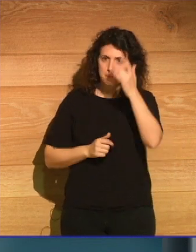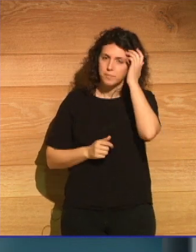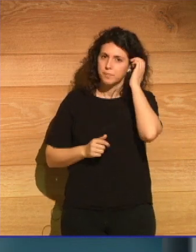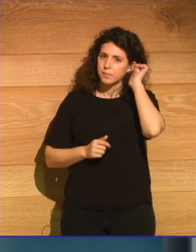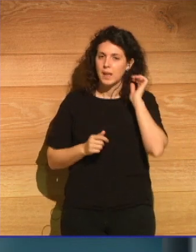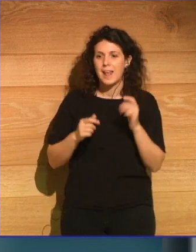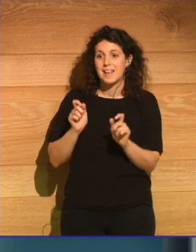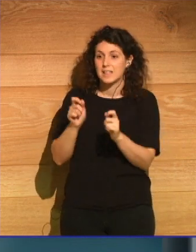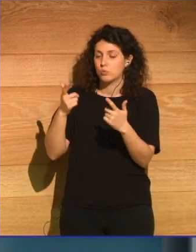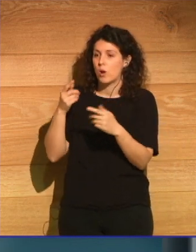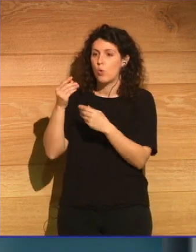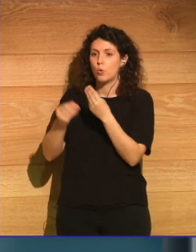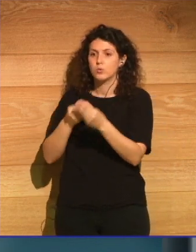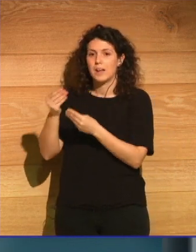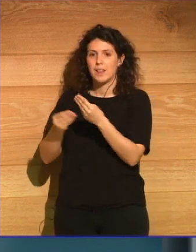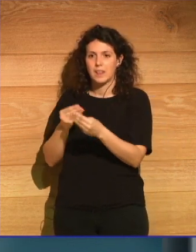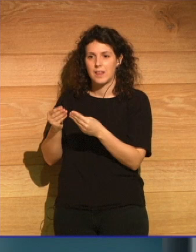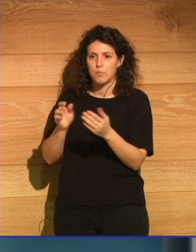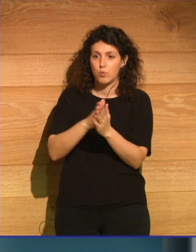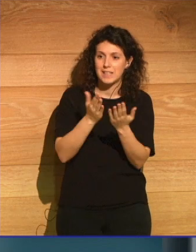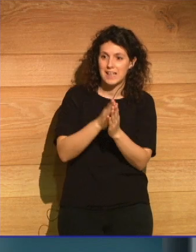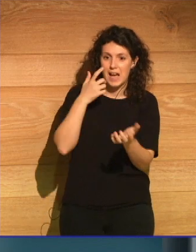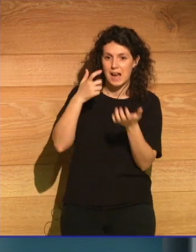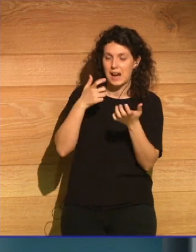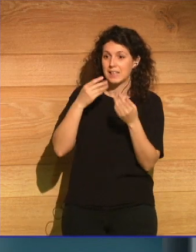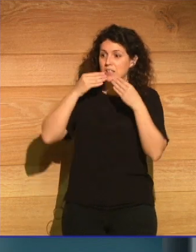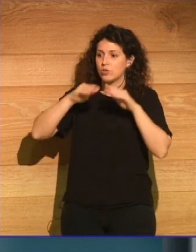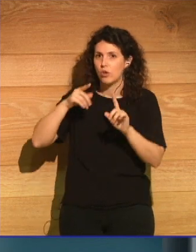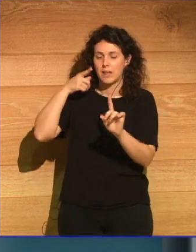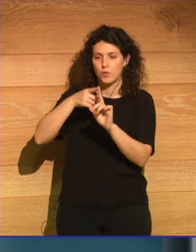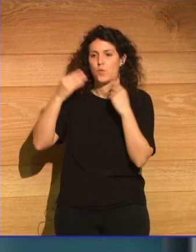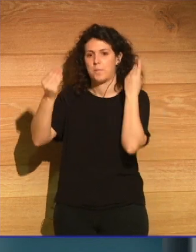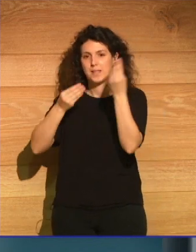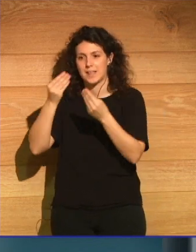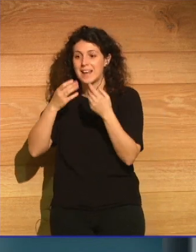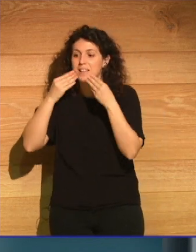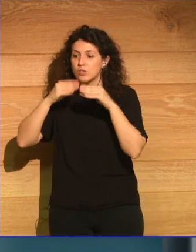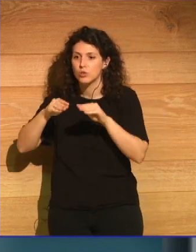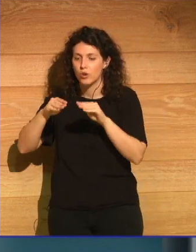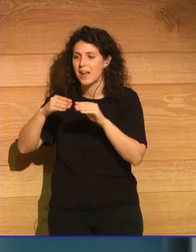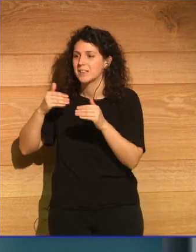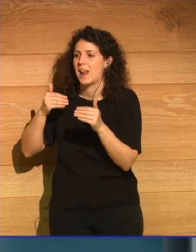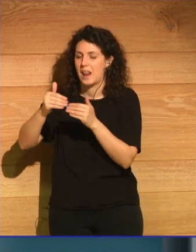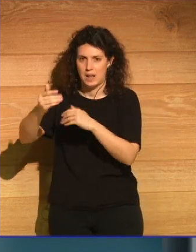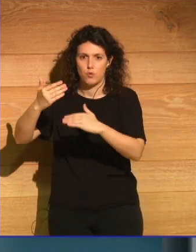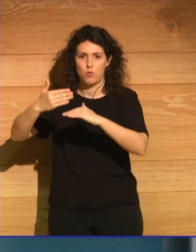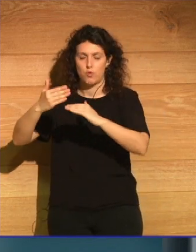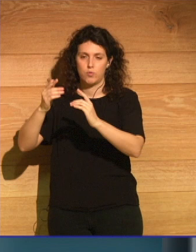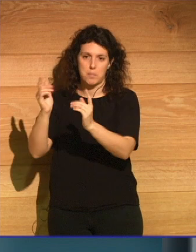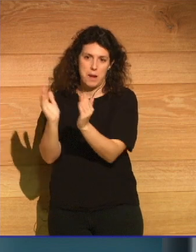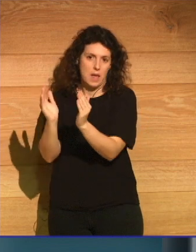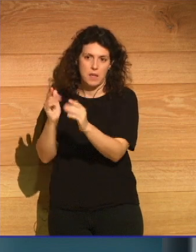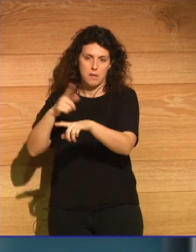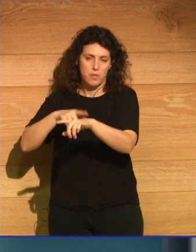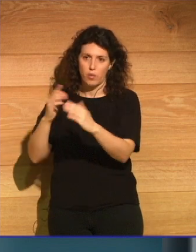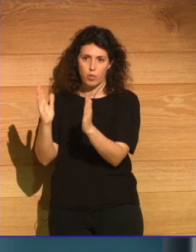el usar la poesía, el arte, las historias para poder pensar en las historias a largo plazo. ¿Qué van a